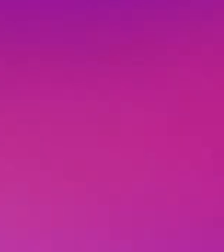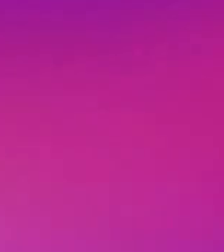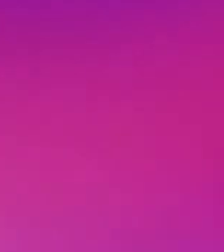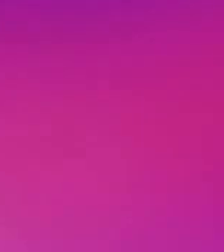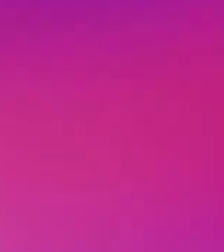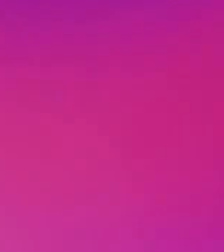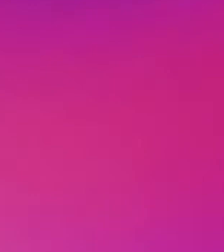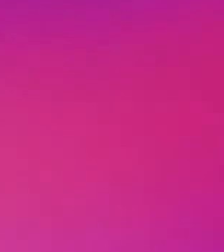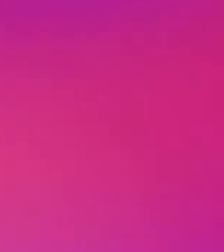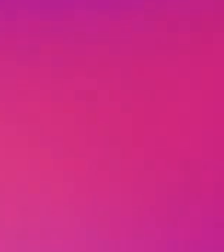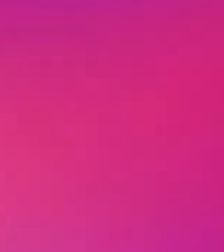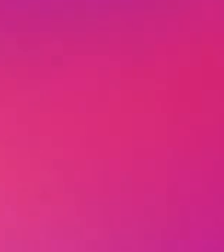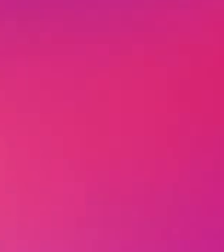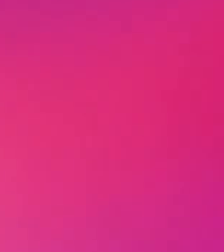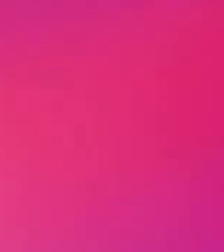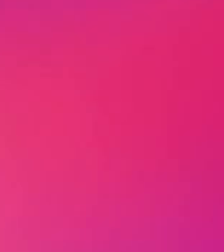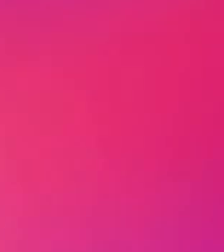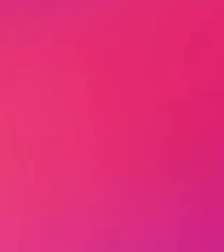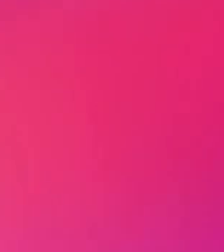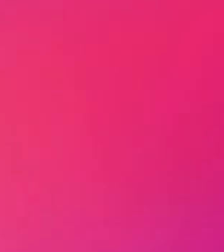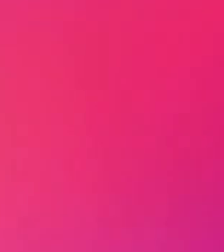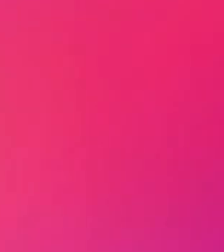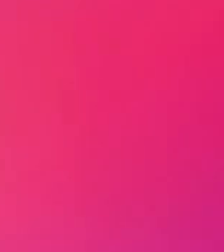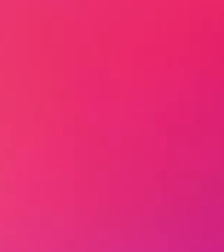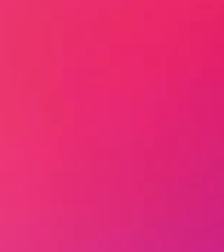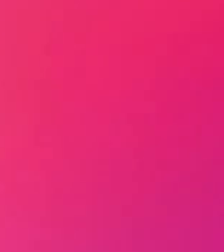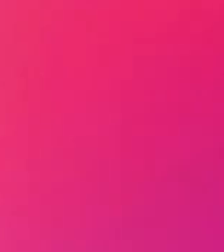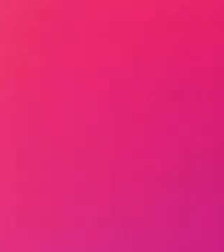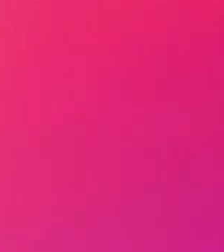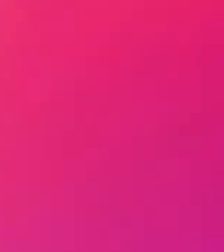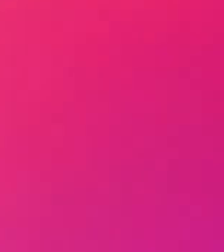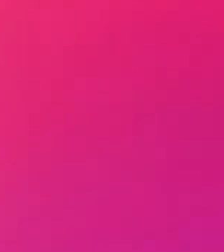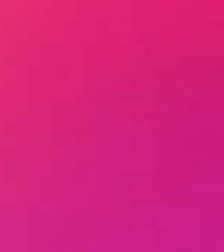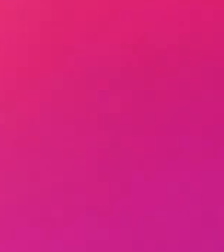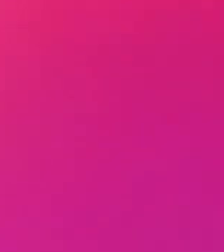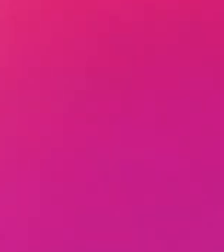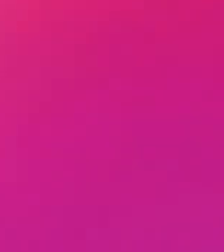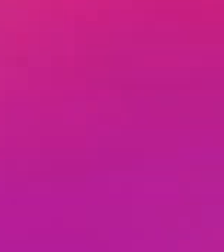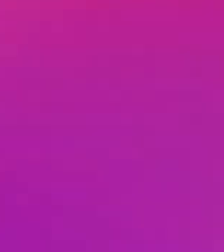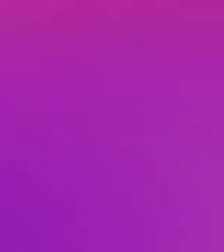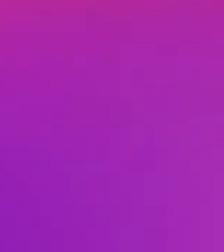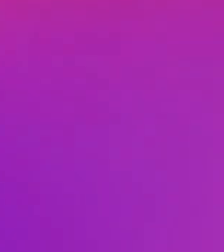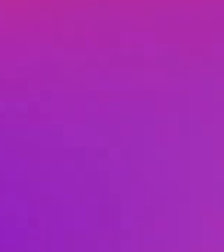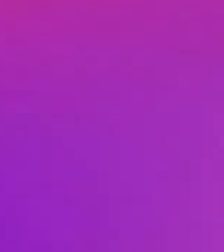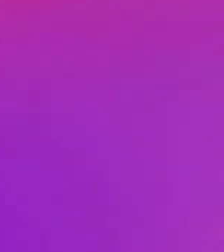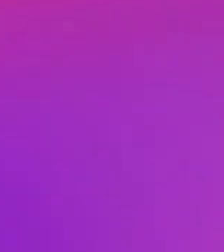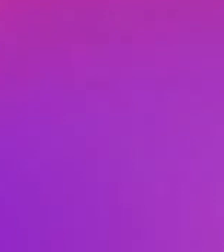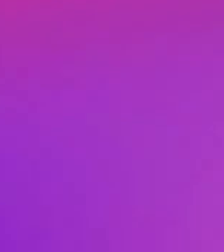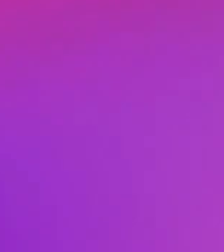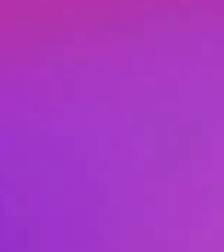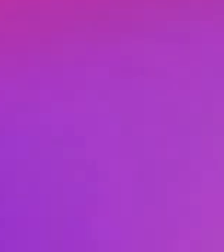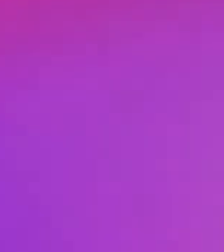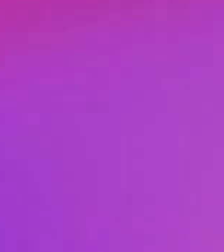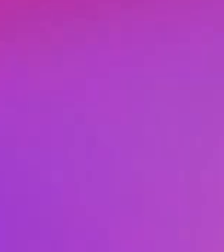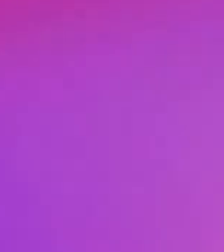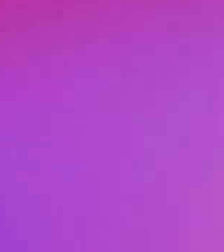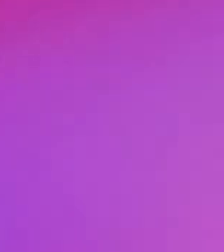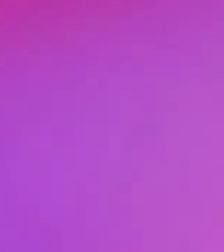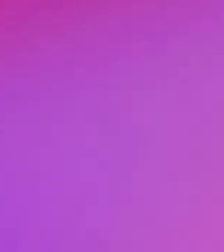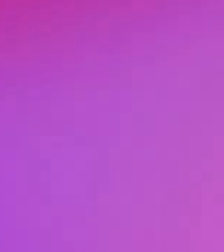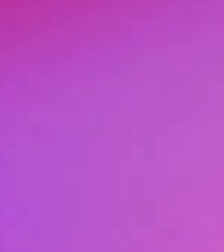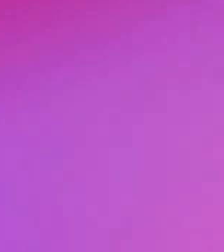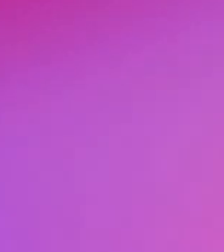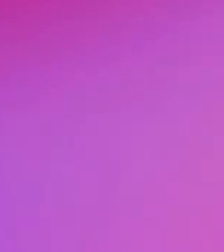secundaria es el 5536-0171-23. Si